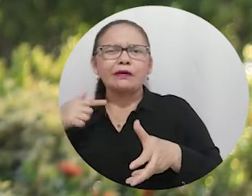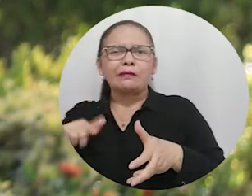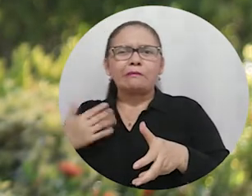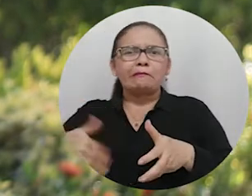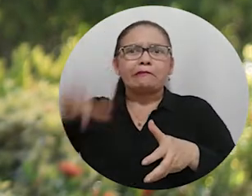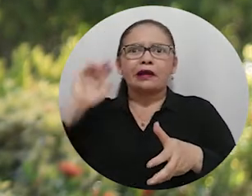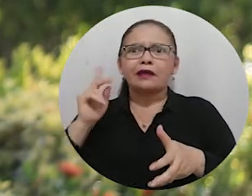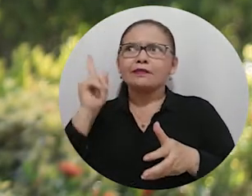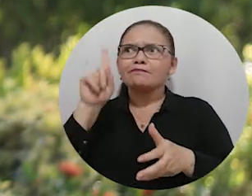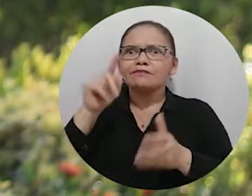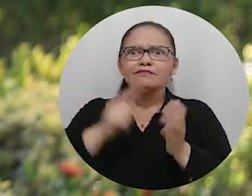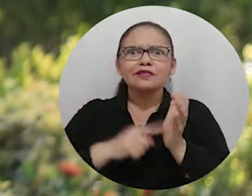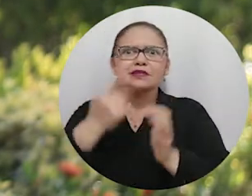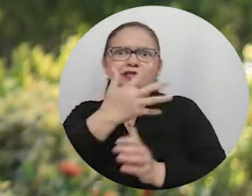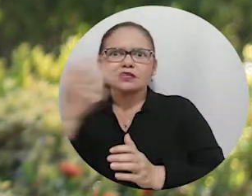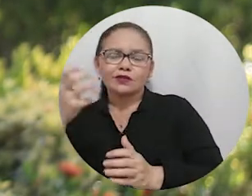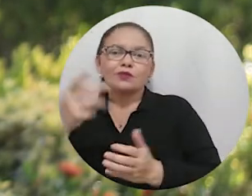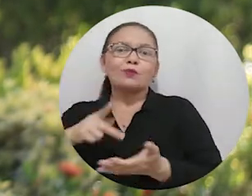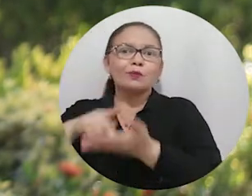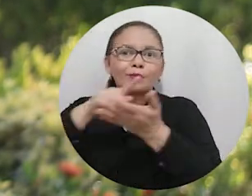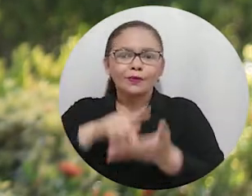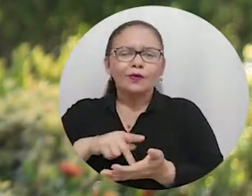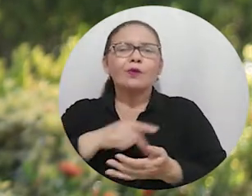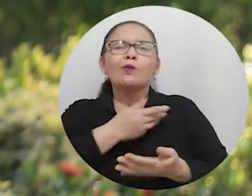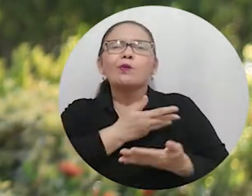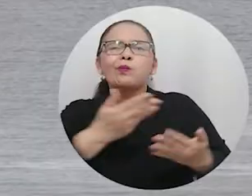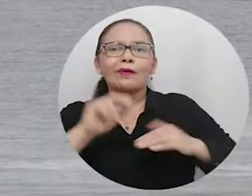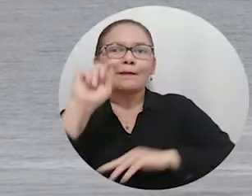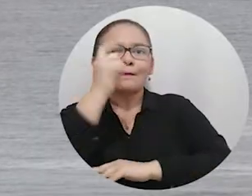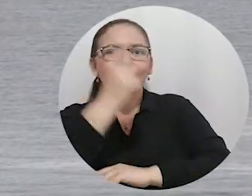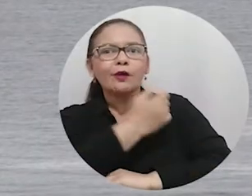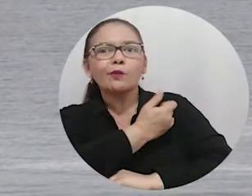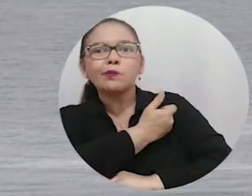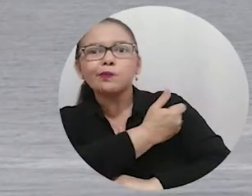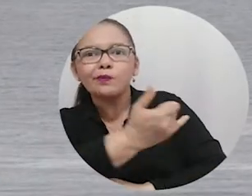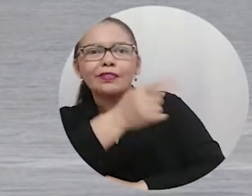retirados de la bahía de la ciudad y el sector conocido como Los Cocos.